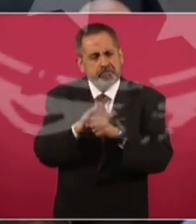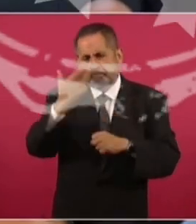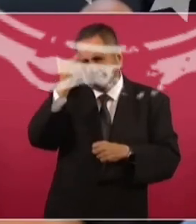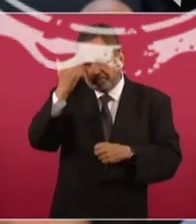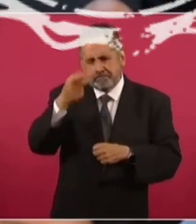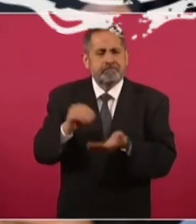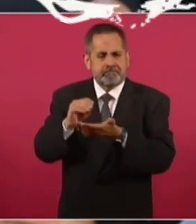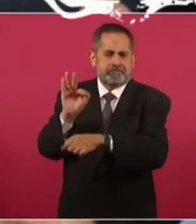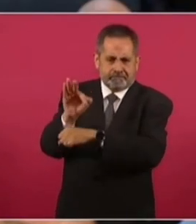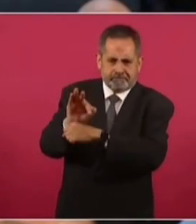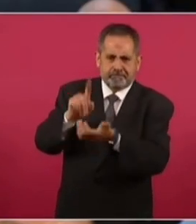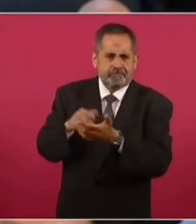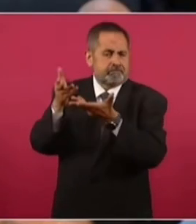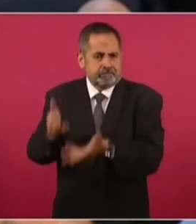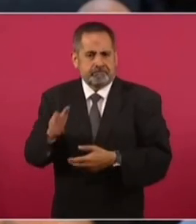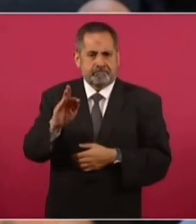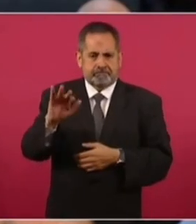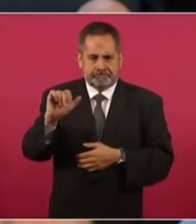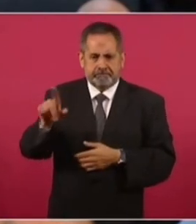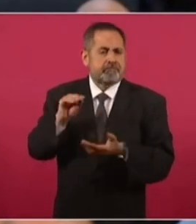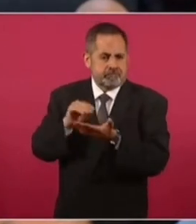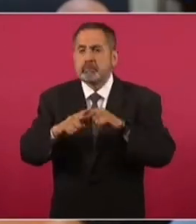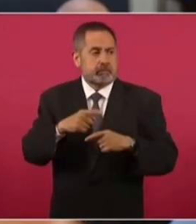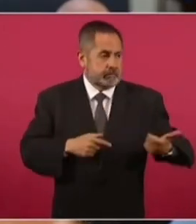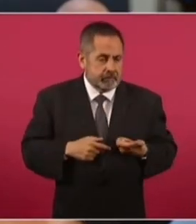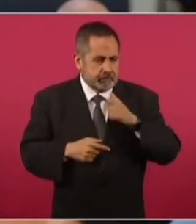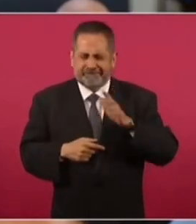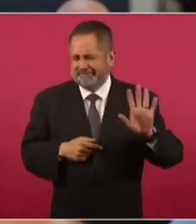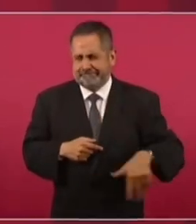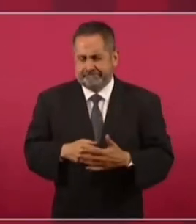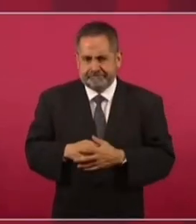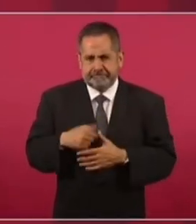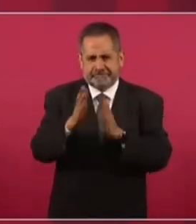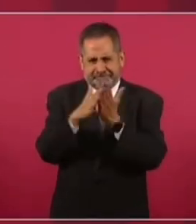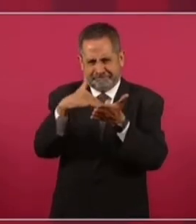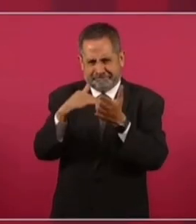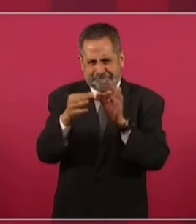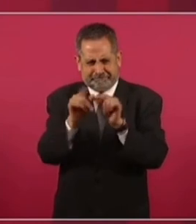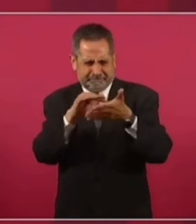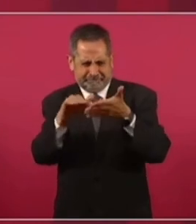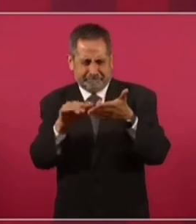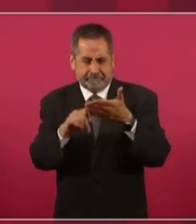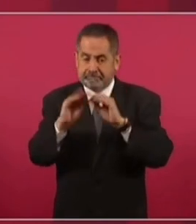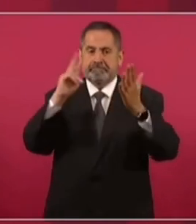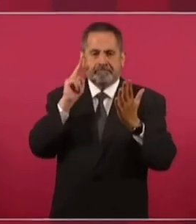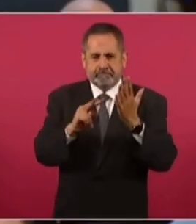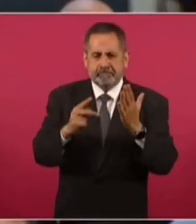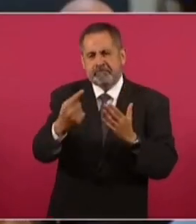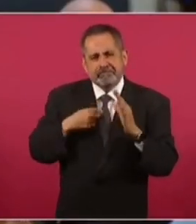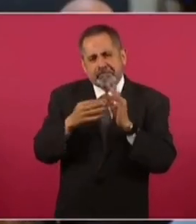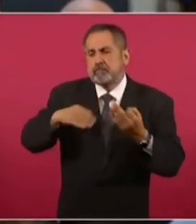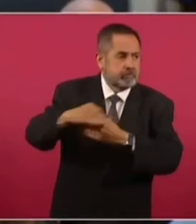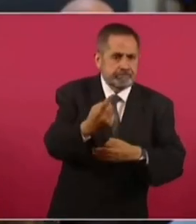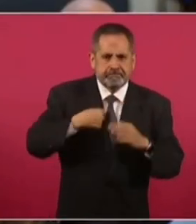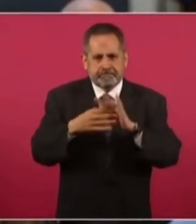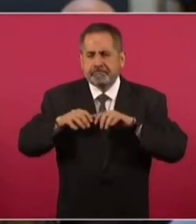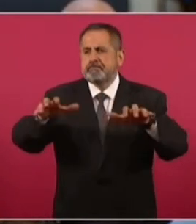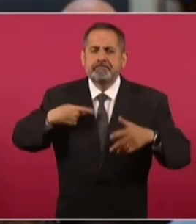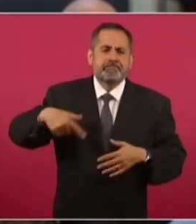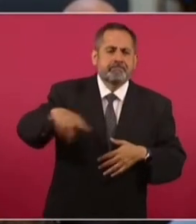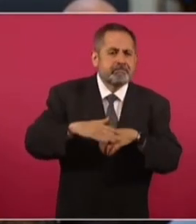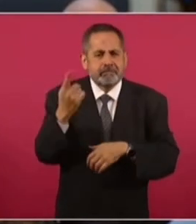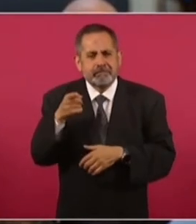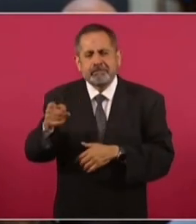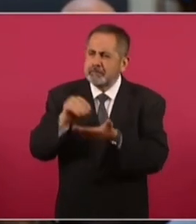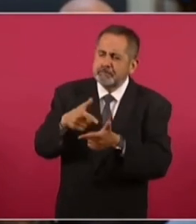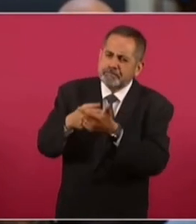Sus razones para seguir defendiendo a este fiscal, para seguir respaldando a este fiscal. Y permite leerle una parte de esto que me parece revelador y que nos explique al pueblo de México